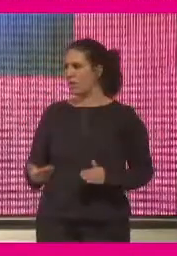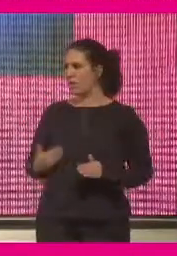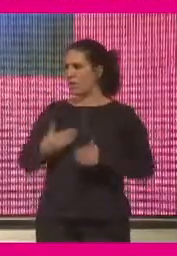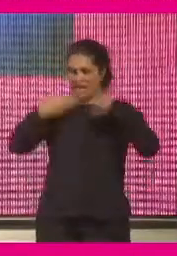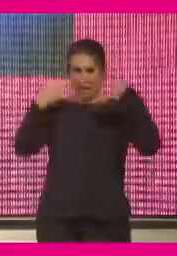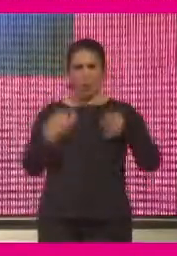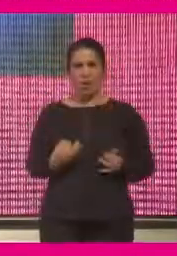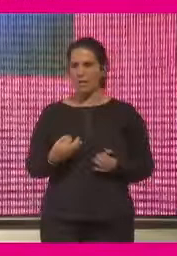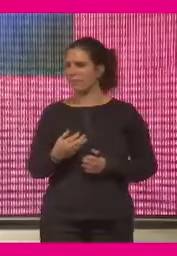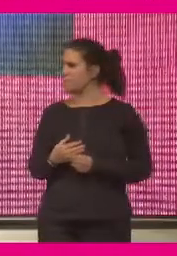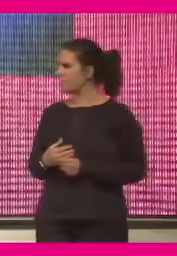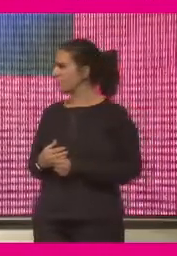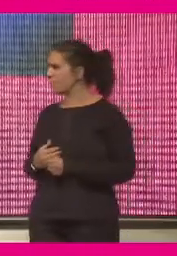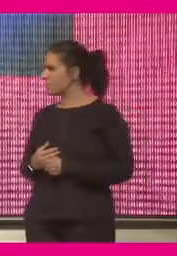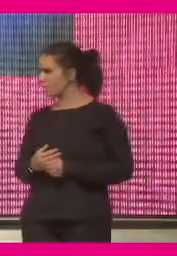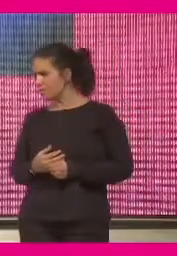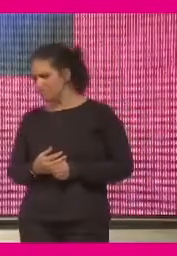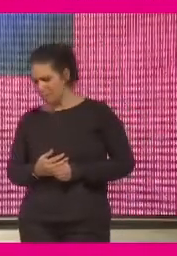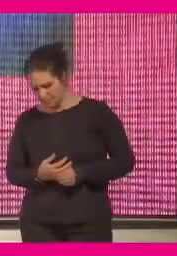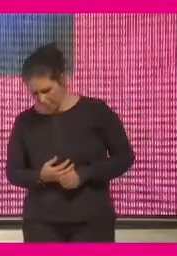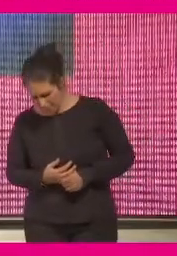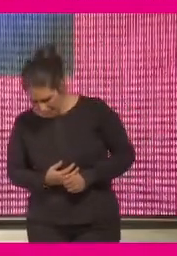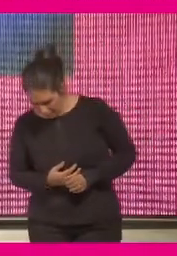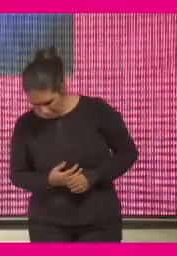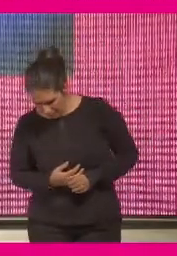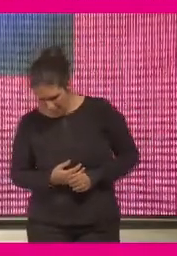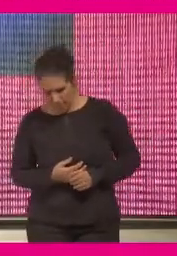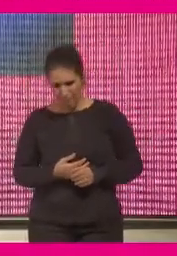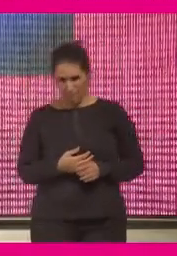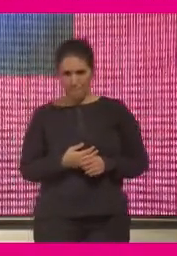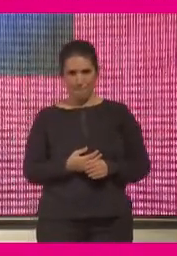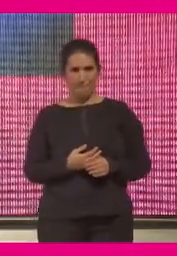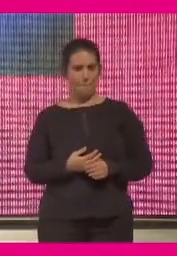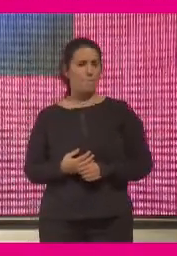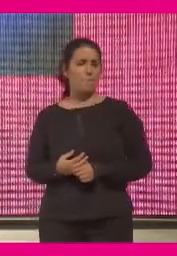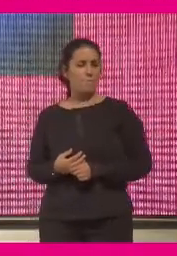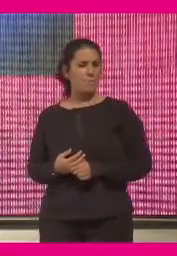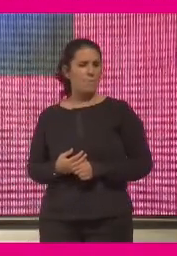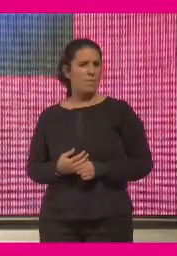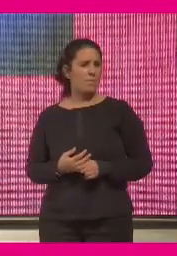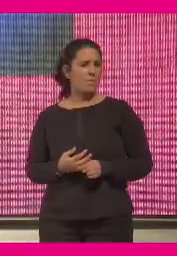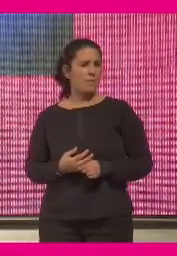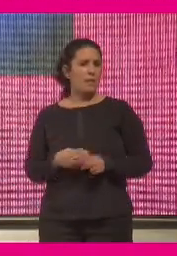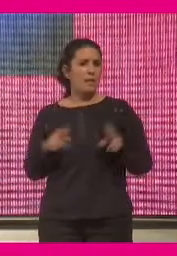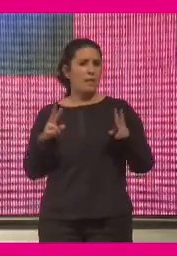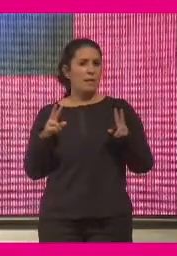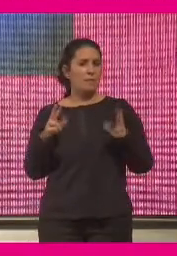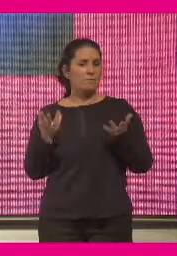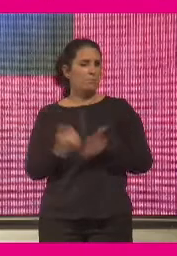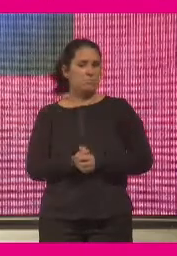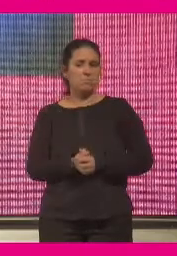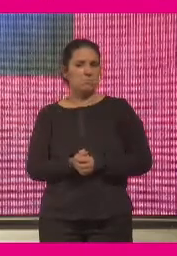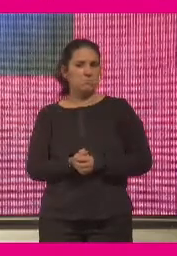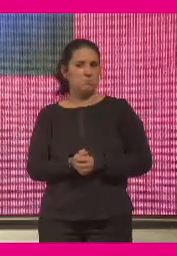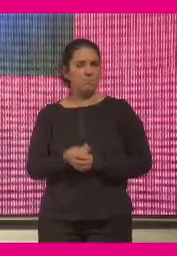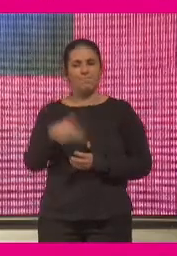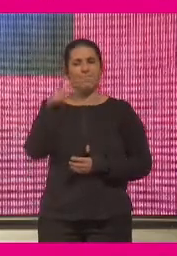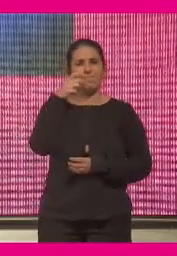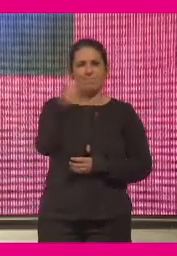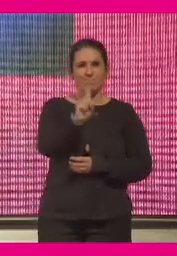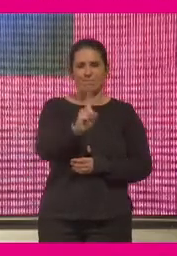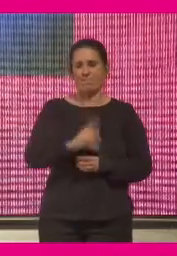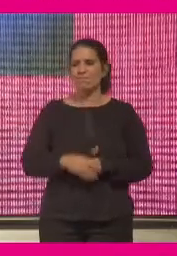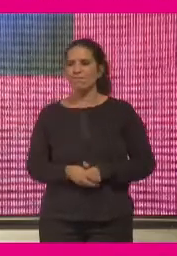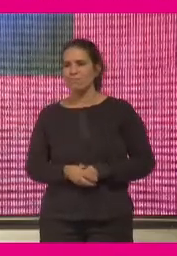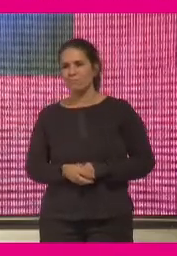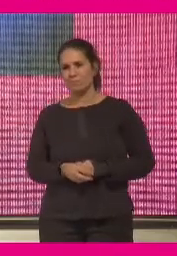sean mujeres, para no ahondar las brechas. Los temas de ciberseguridad van a ser claves también, porque lo hemos visto en la pandemia,